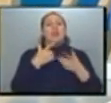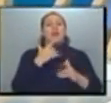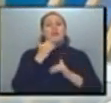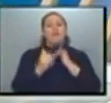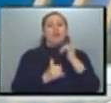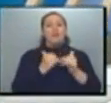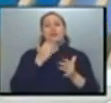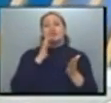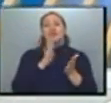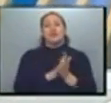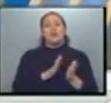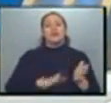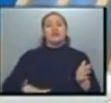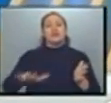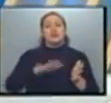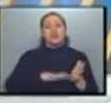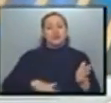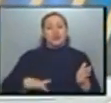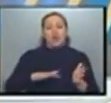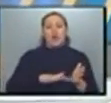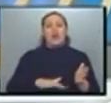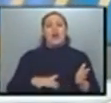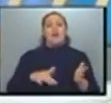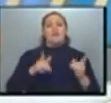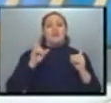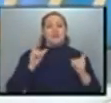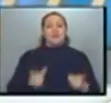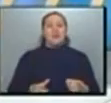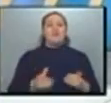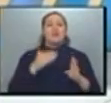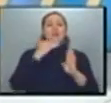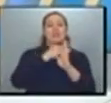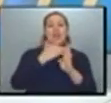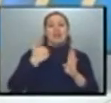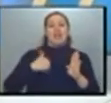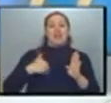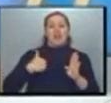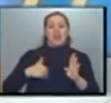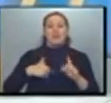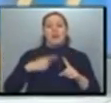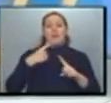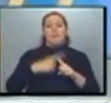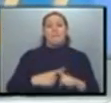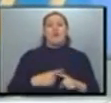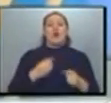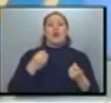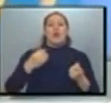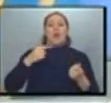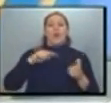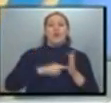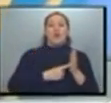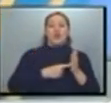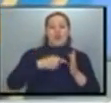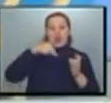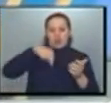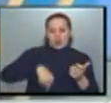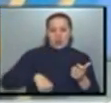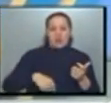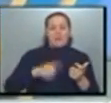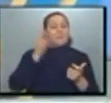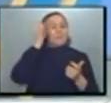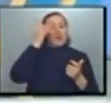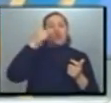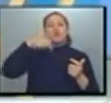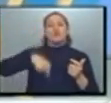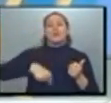lo que es la zona núcleo, lo que está fijado en el centro del país por el sudeste de Buenos Aires, perdón, el sudeste de